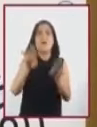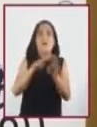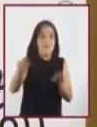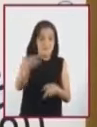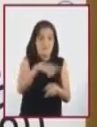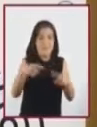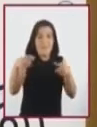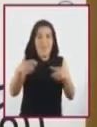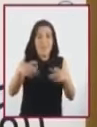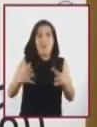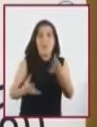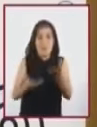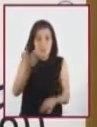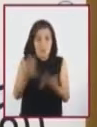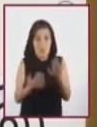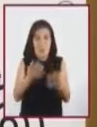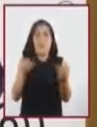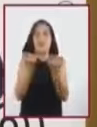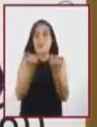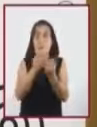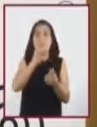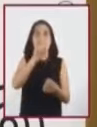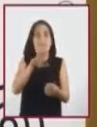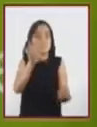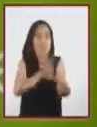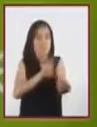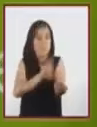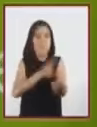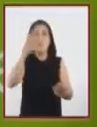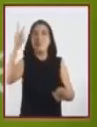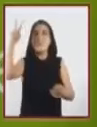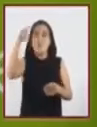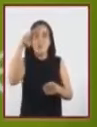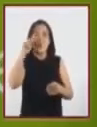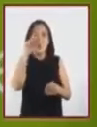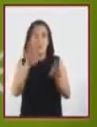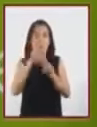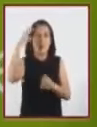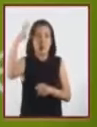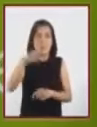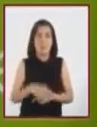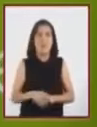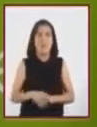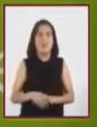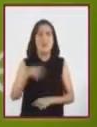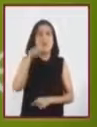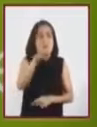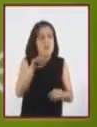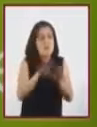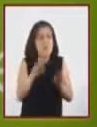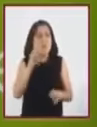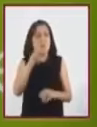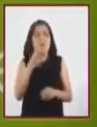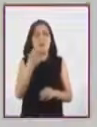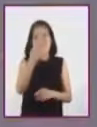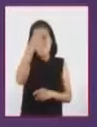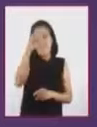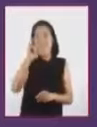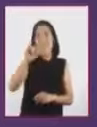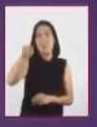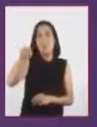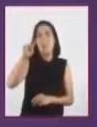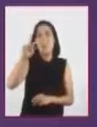gran variedad de circuitos, y en las pilas solares. ¿Y ustedes qué entienden por innovación?